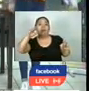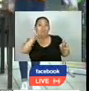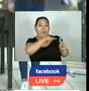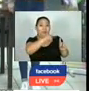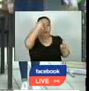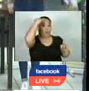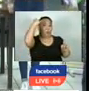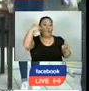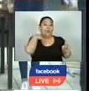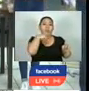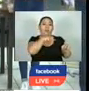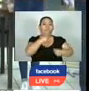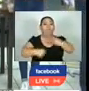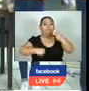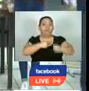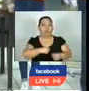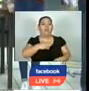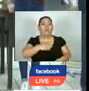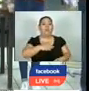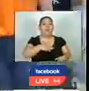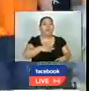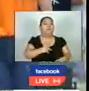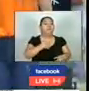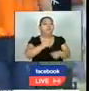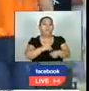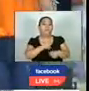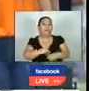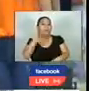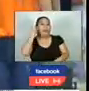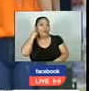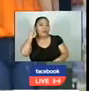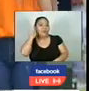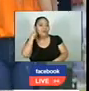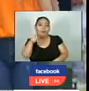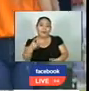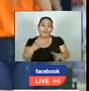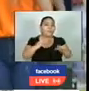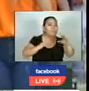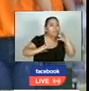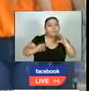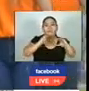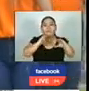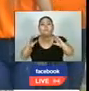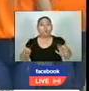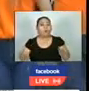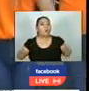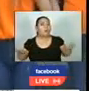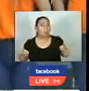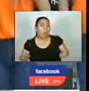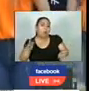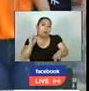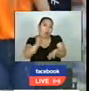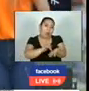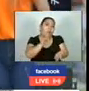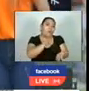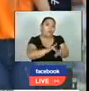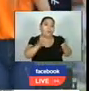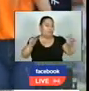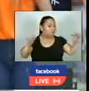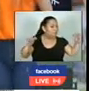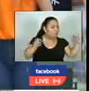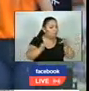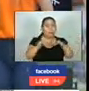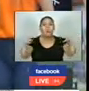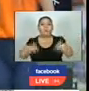una joven atleta con discapacidad auditiva, quien en su afán por comunicarse con sus compañeros, aprovecha cada sesión